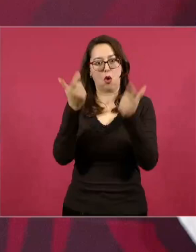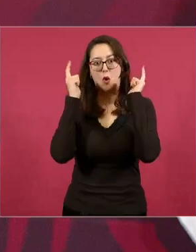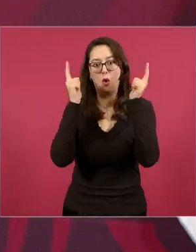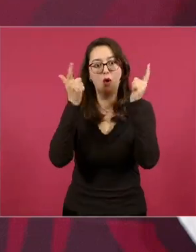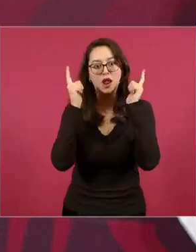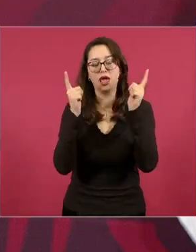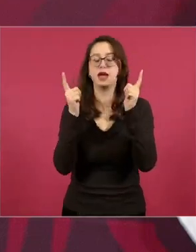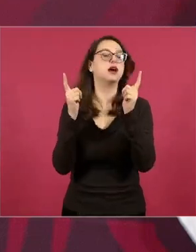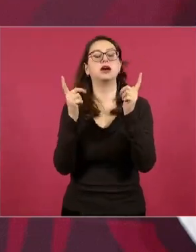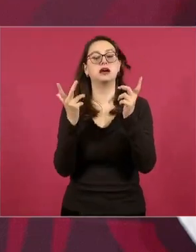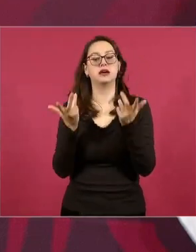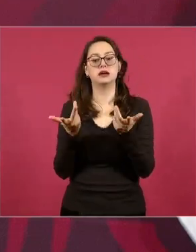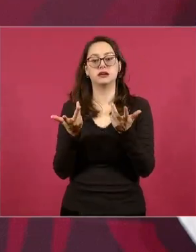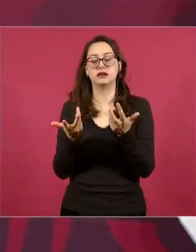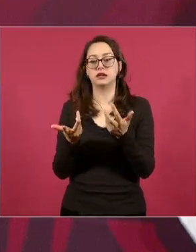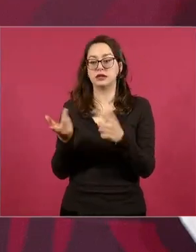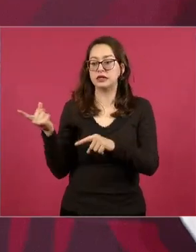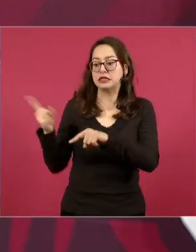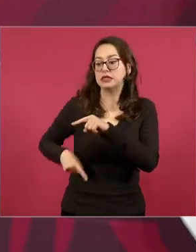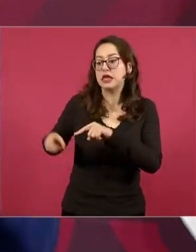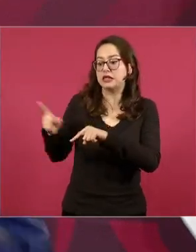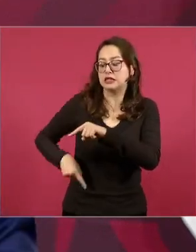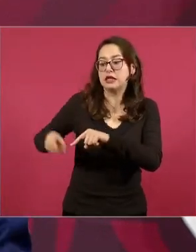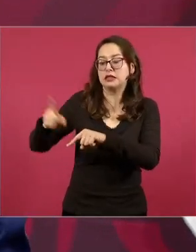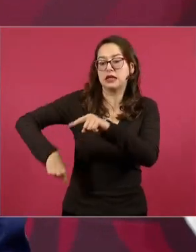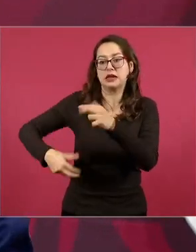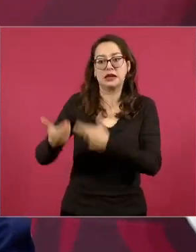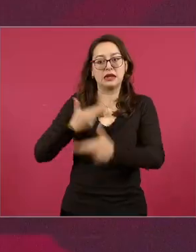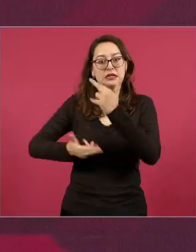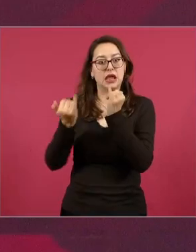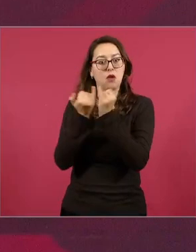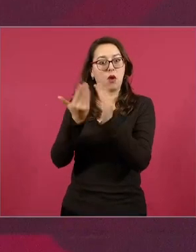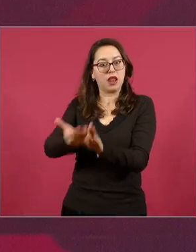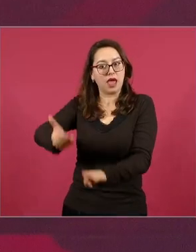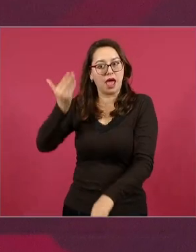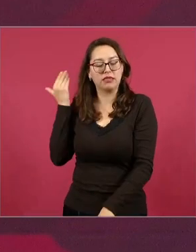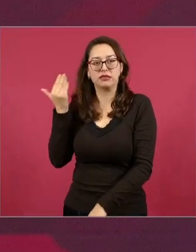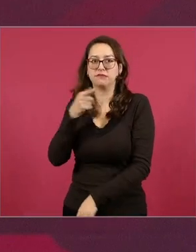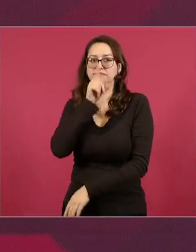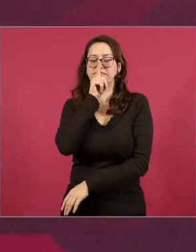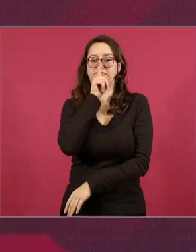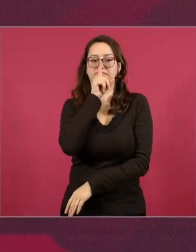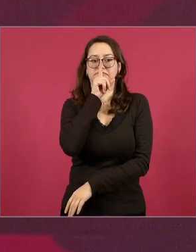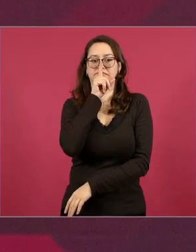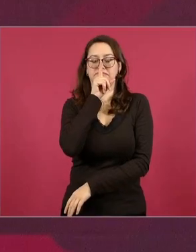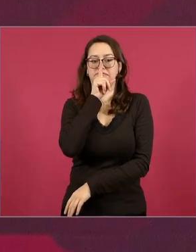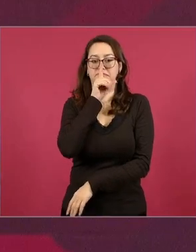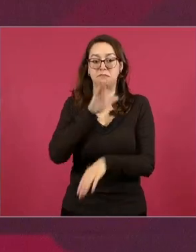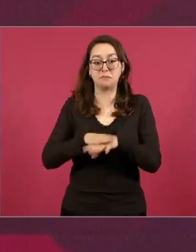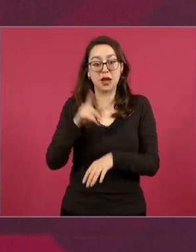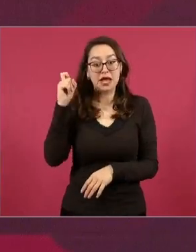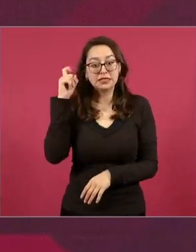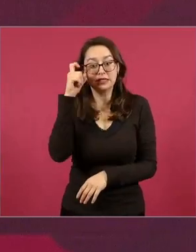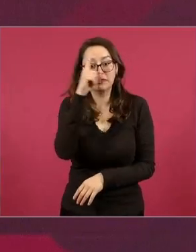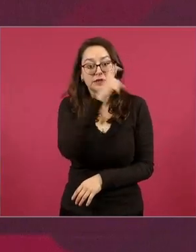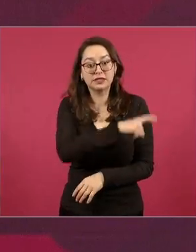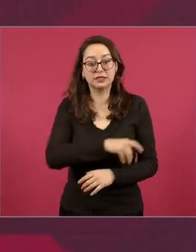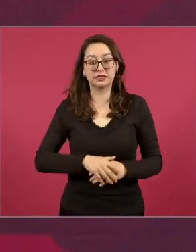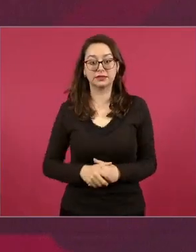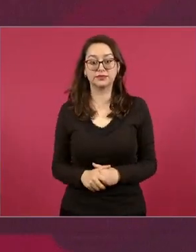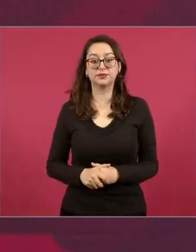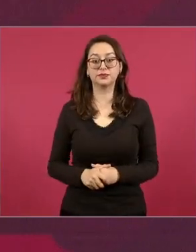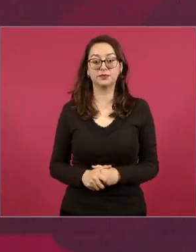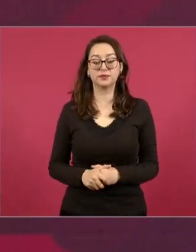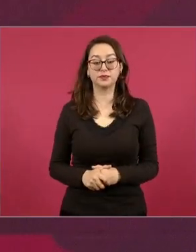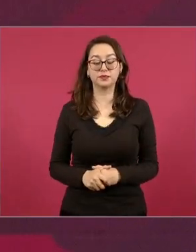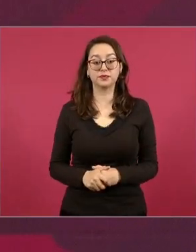dar marcha atrás entre más se